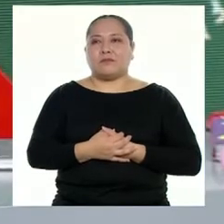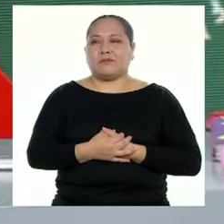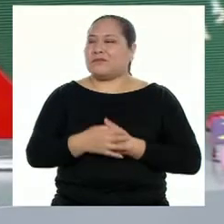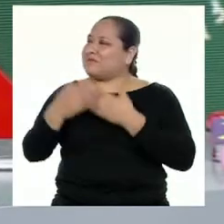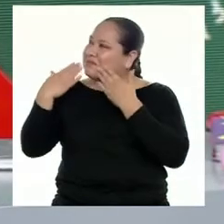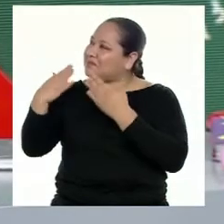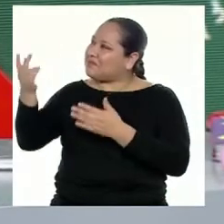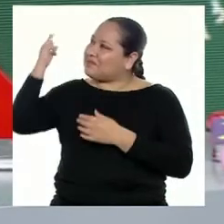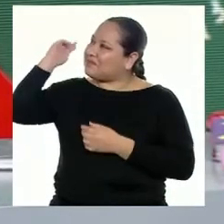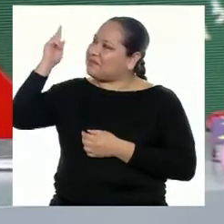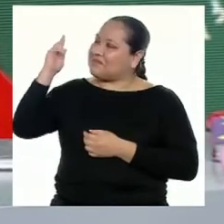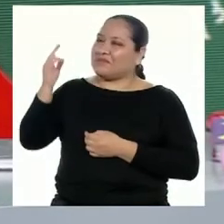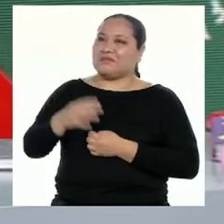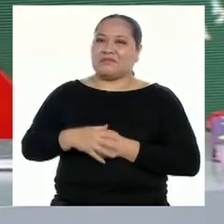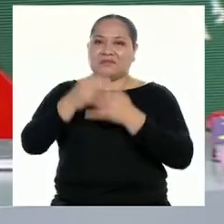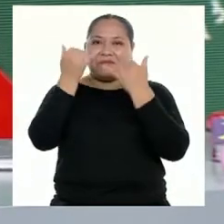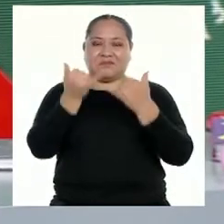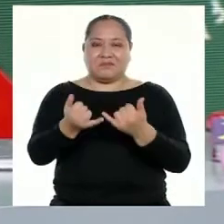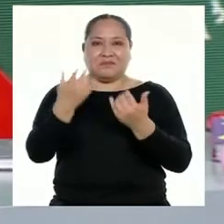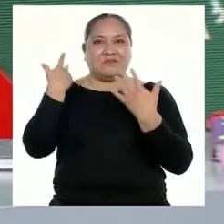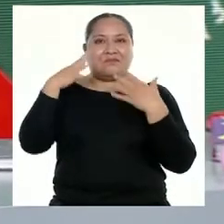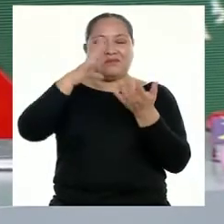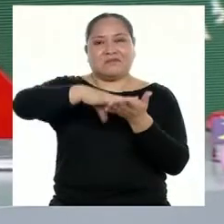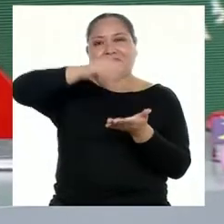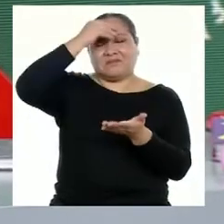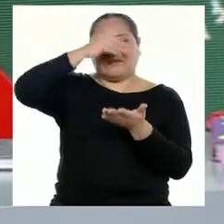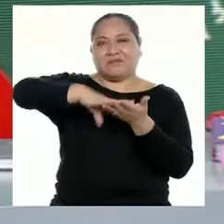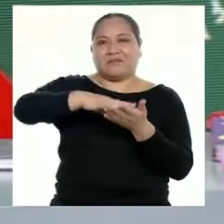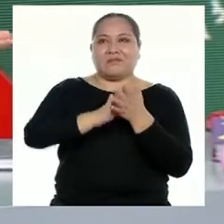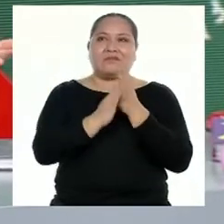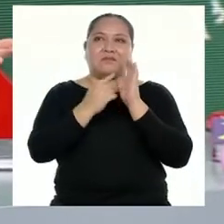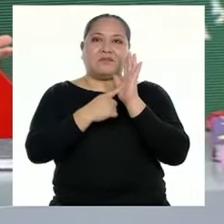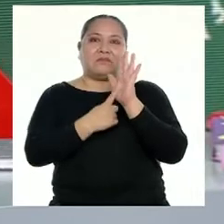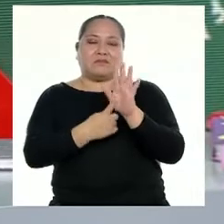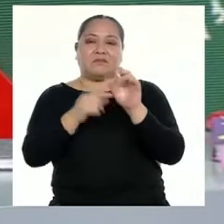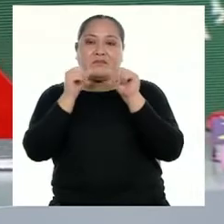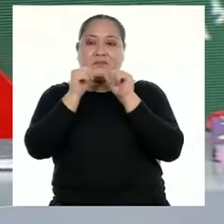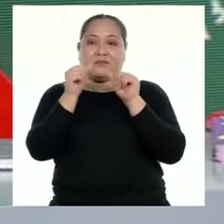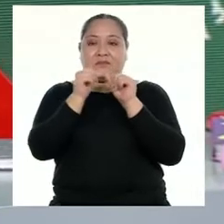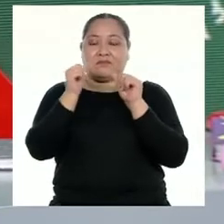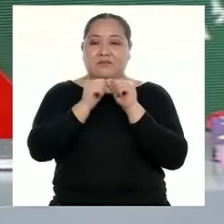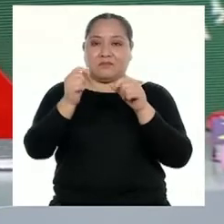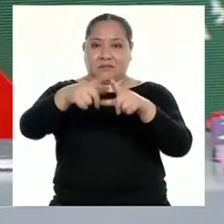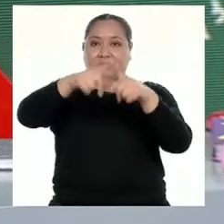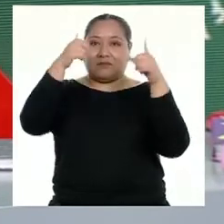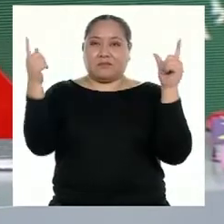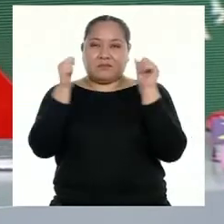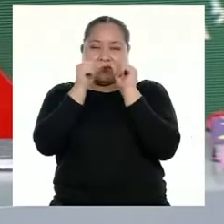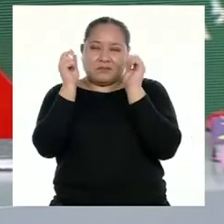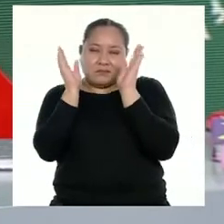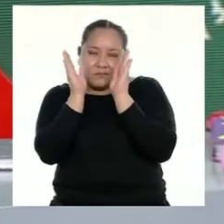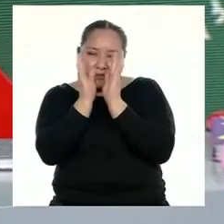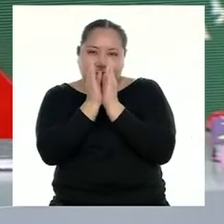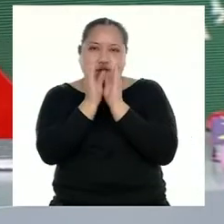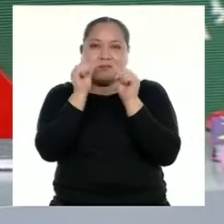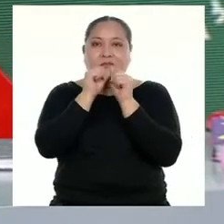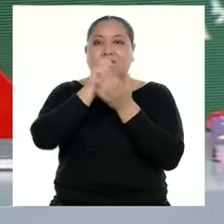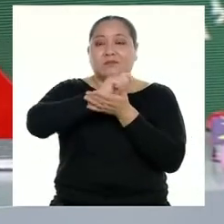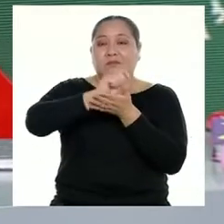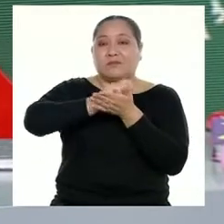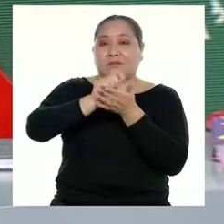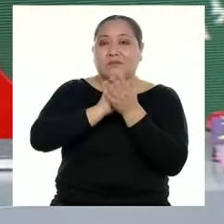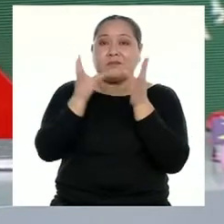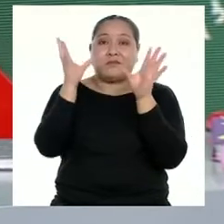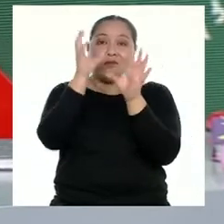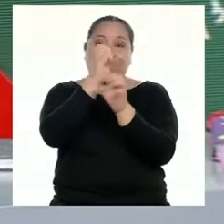¡Gracias, profesora! Hoy hemos aprendido a expresar números muy grandes y también números muy pequeños escribiendo de manera